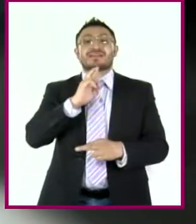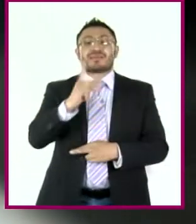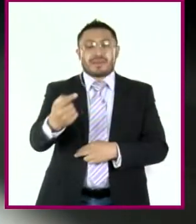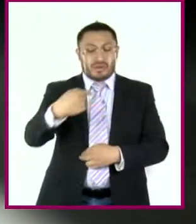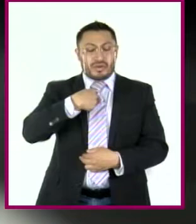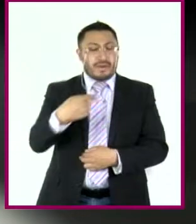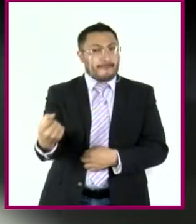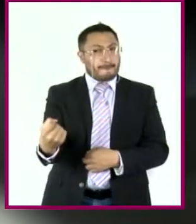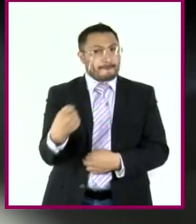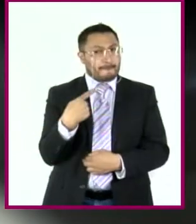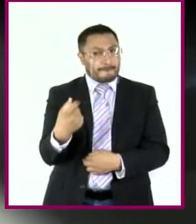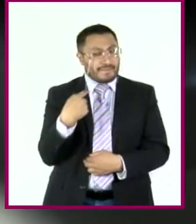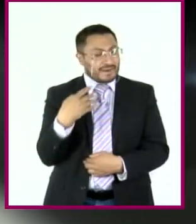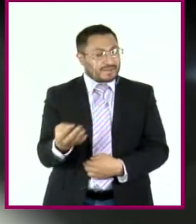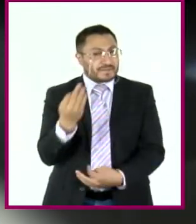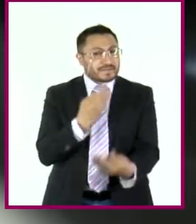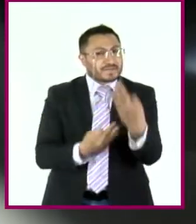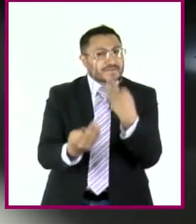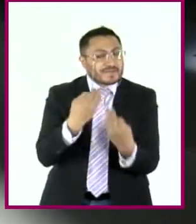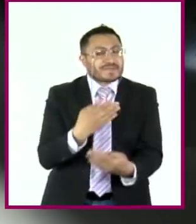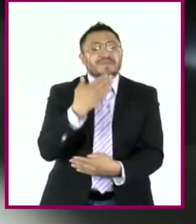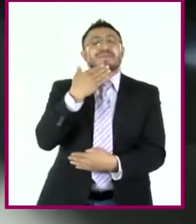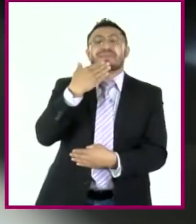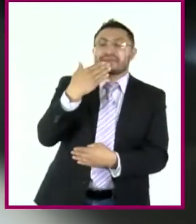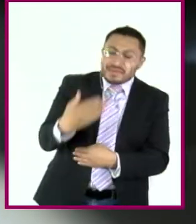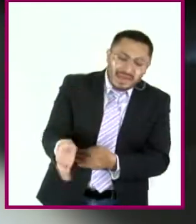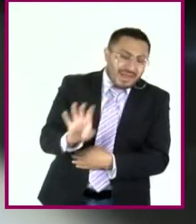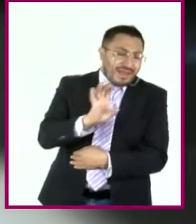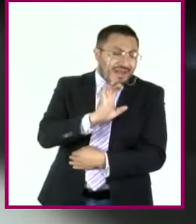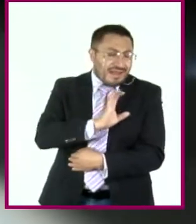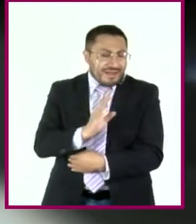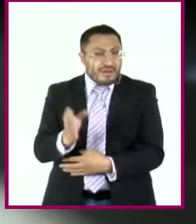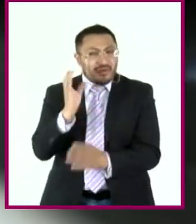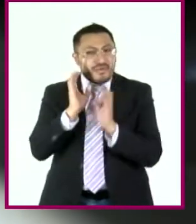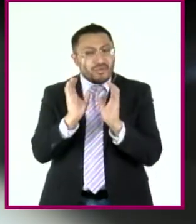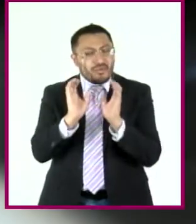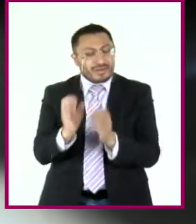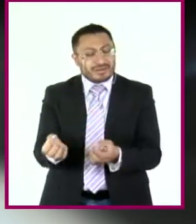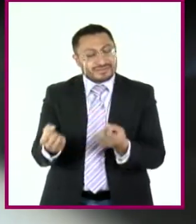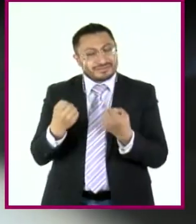estaremos en posición de mejorar las relaciones con los otros.